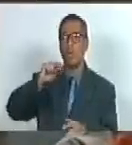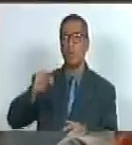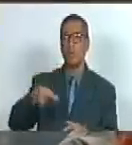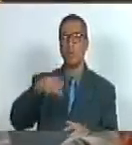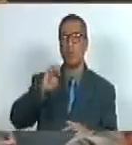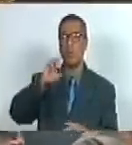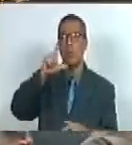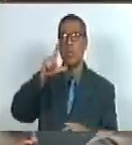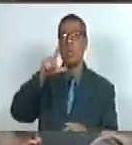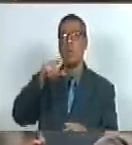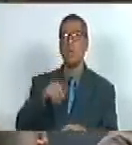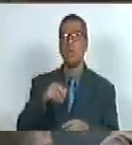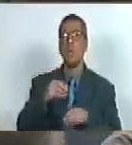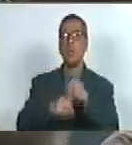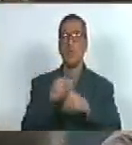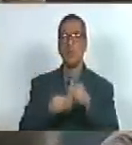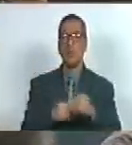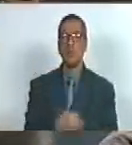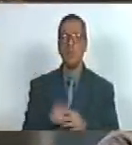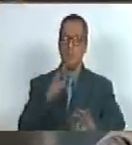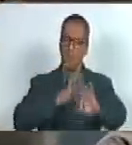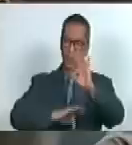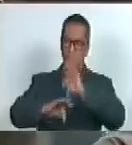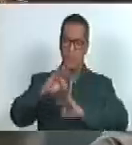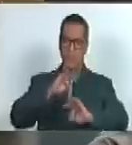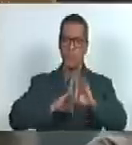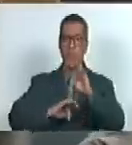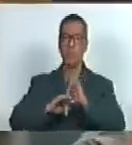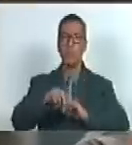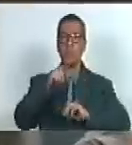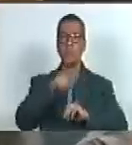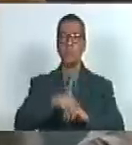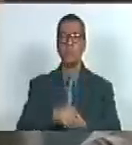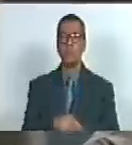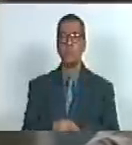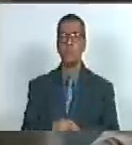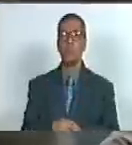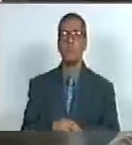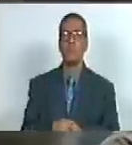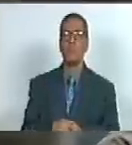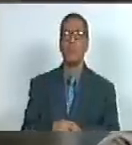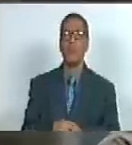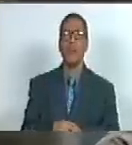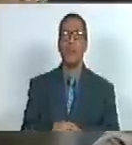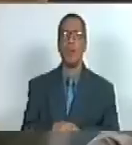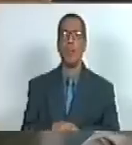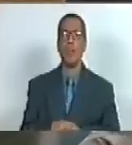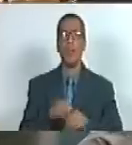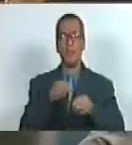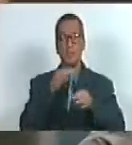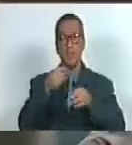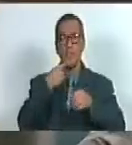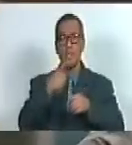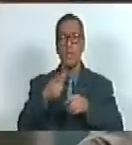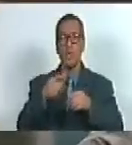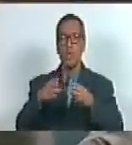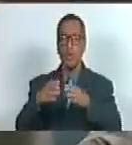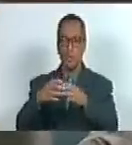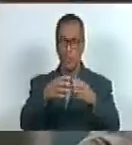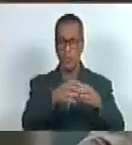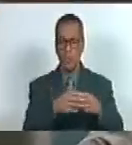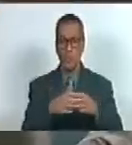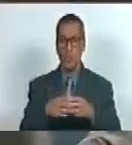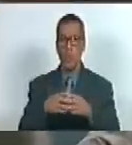quien acondicionó preparó y edificó unas instalaciones